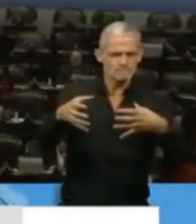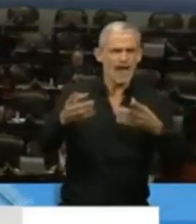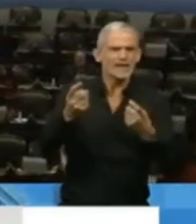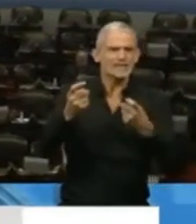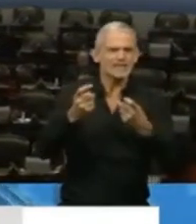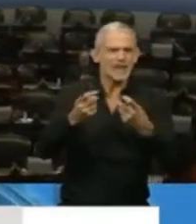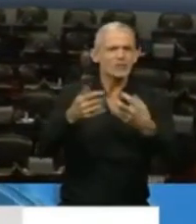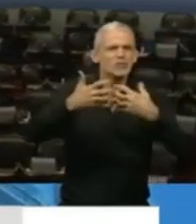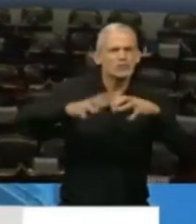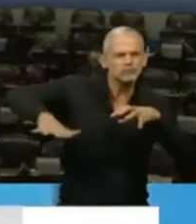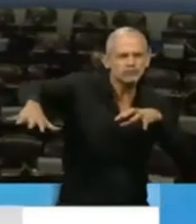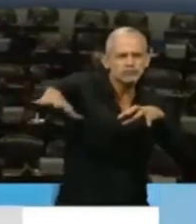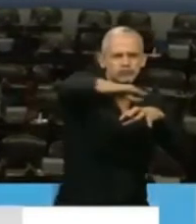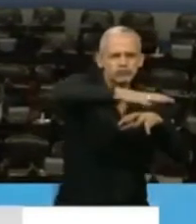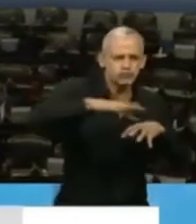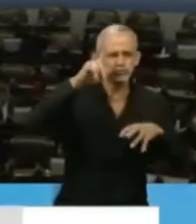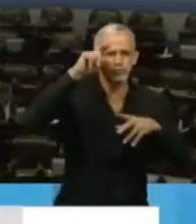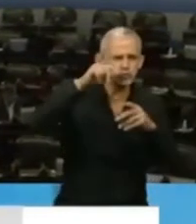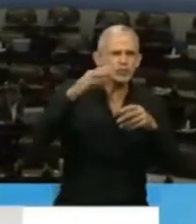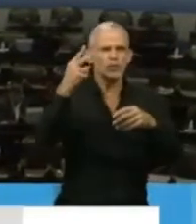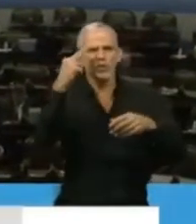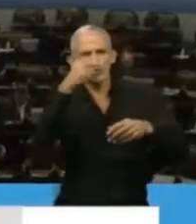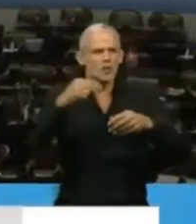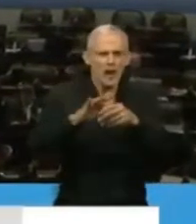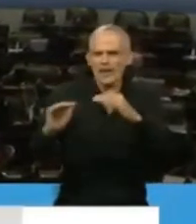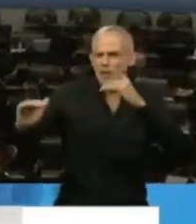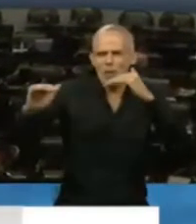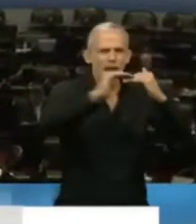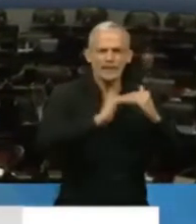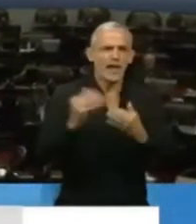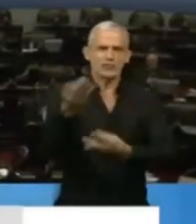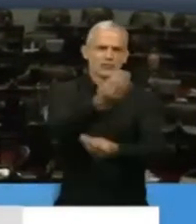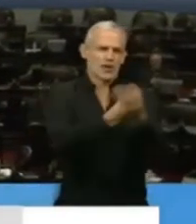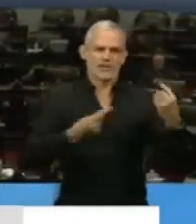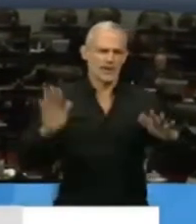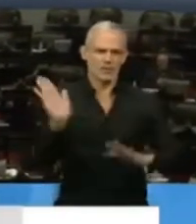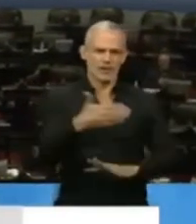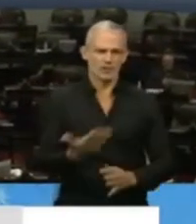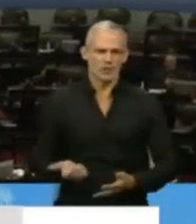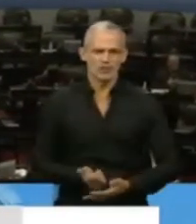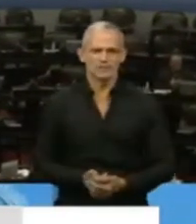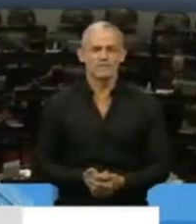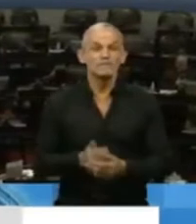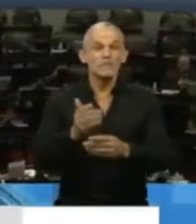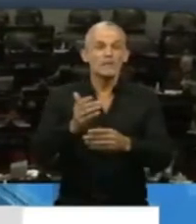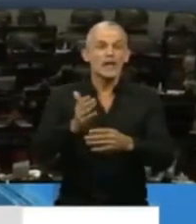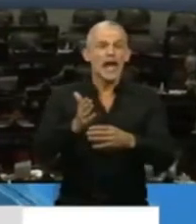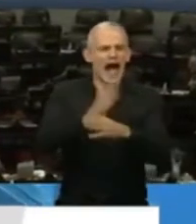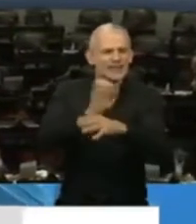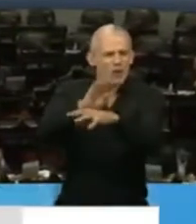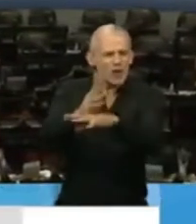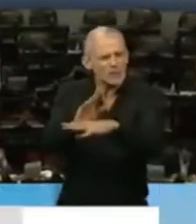de salud pública de pie, igualitario y solidario. Antes de esta crisis